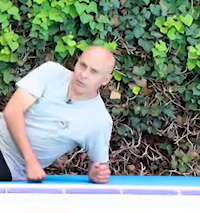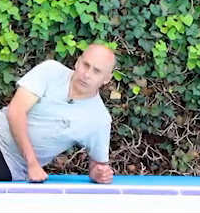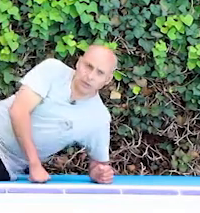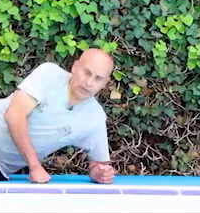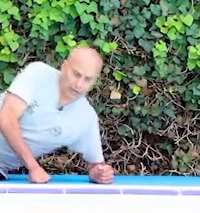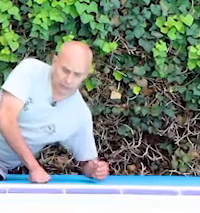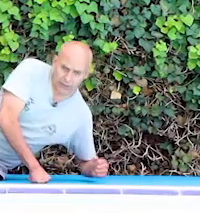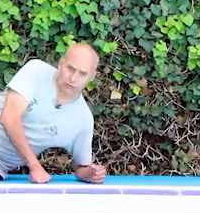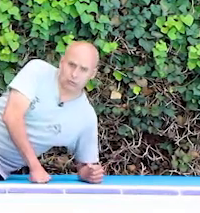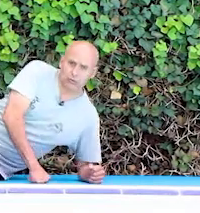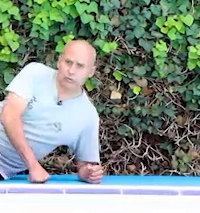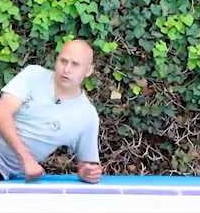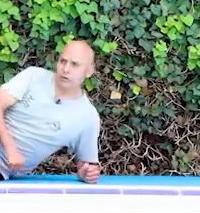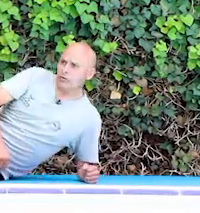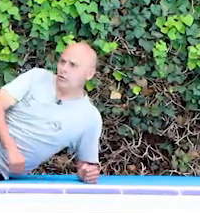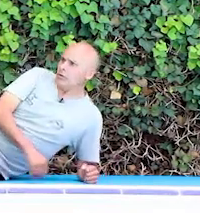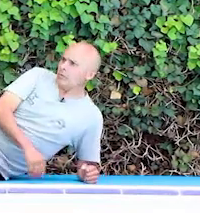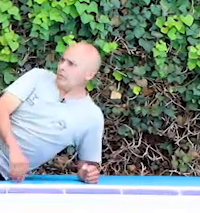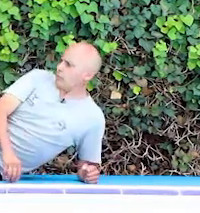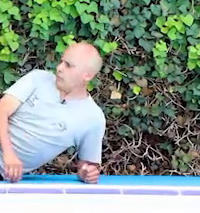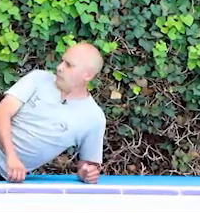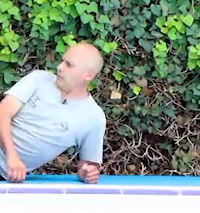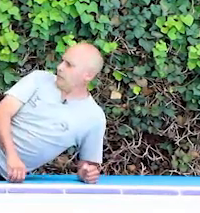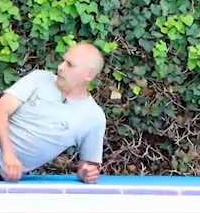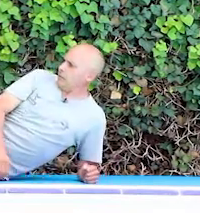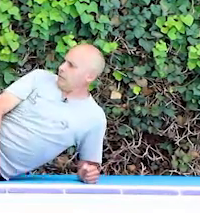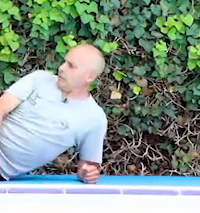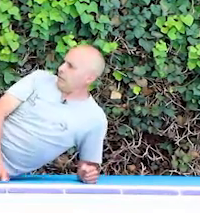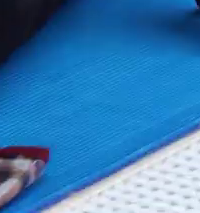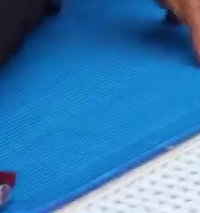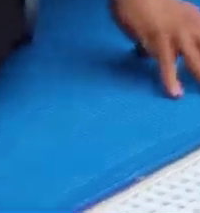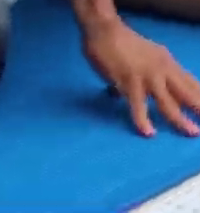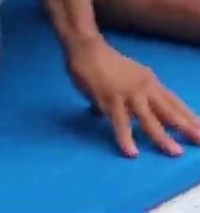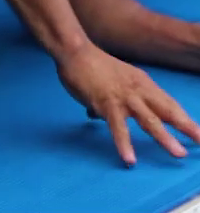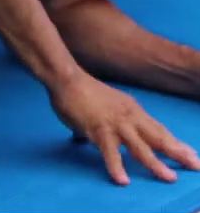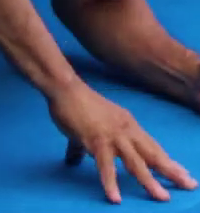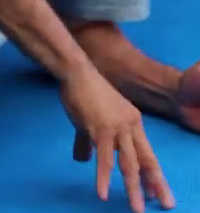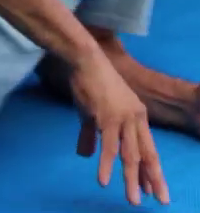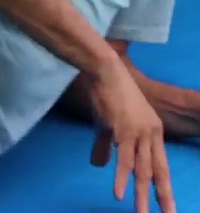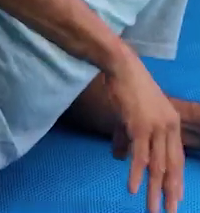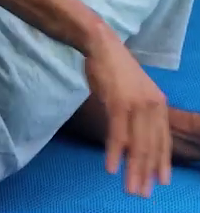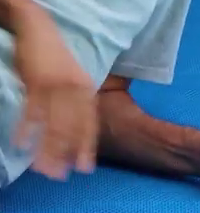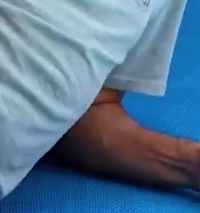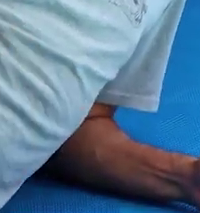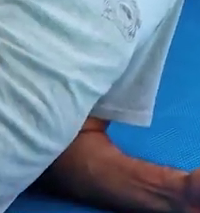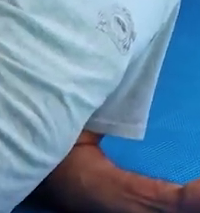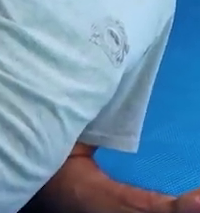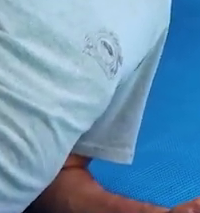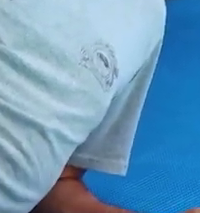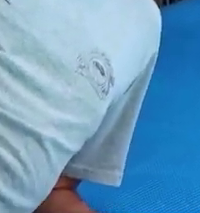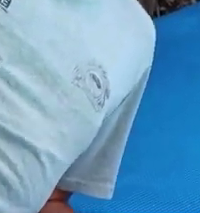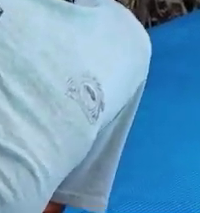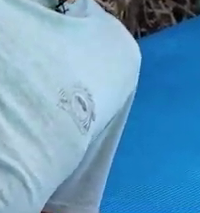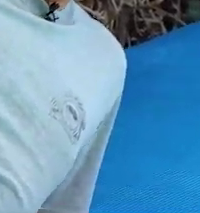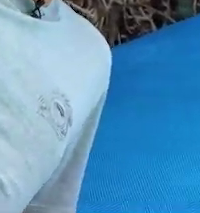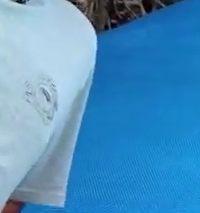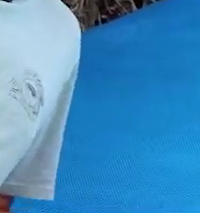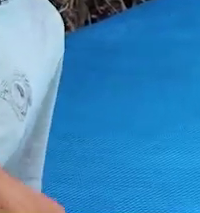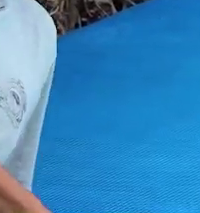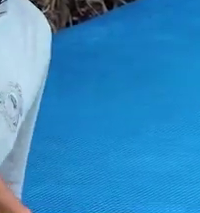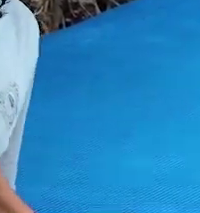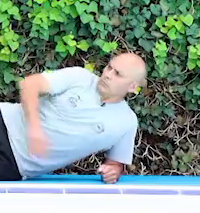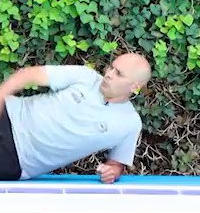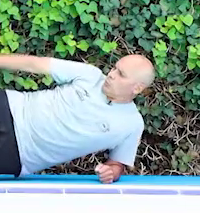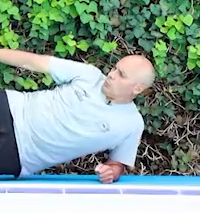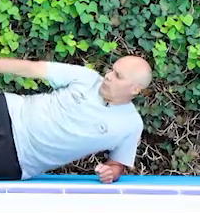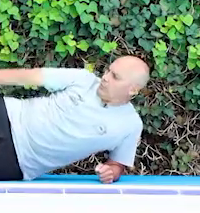Y vamos a apoyarnos con nuestro brazo. Y extendemos totalmente. Y lo que vamos a hacer es elevar la